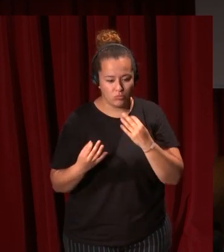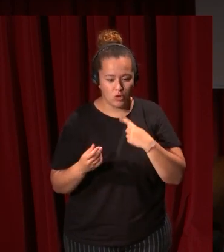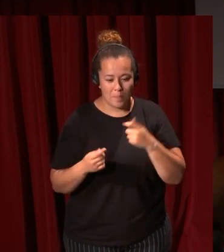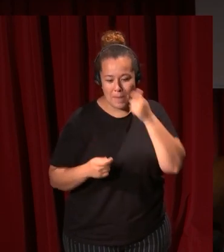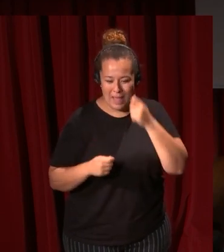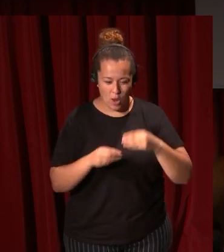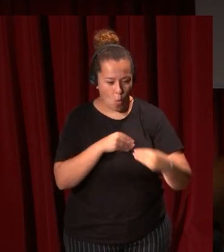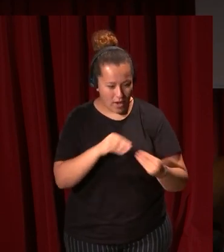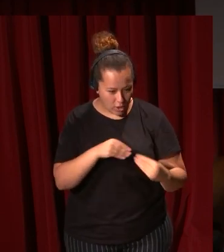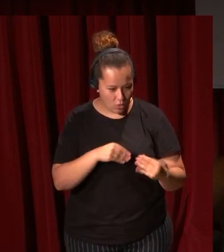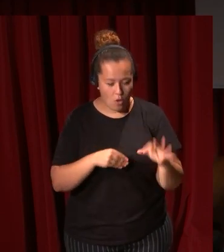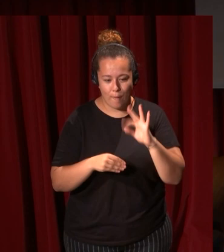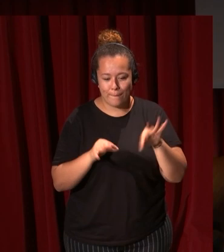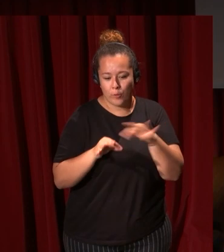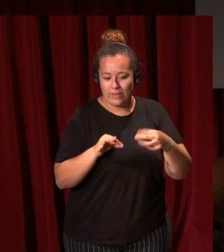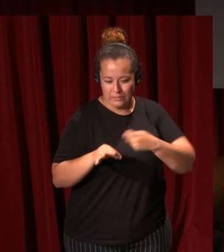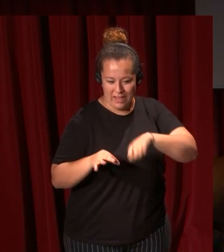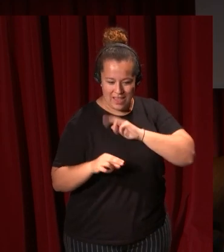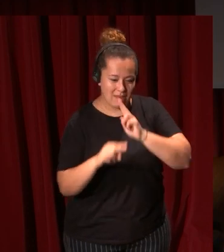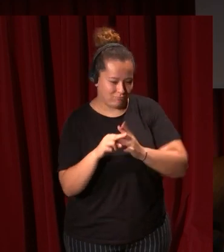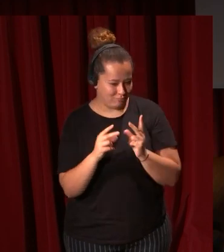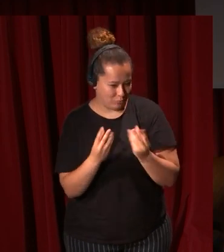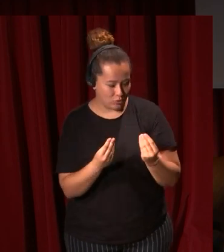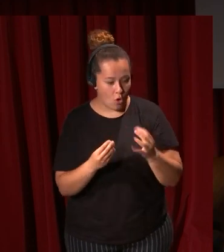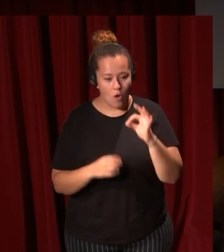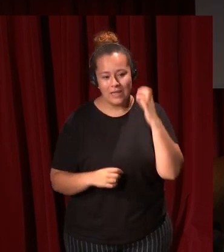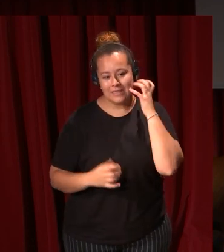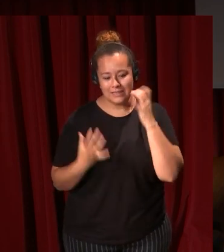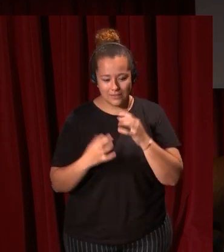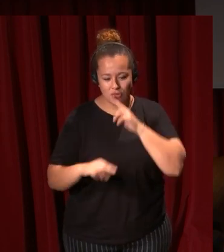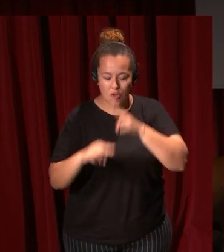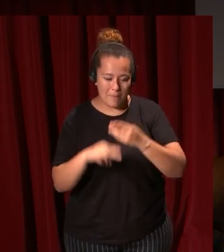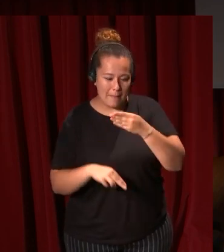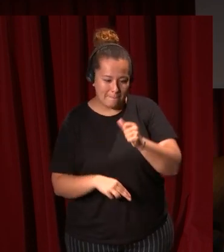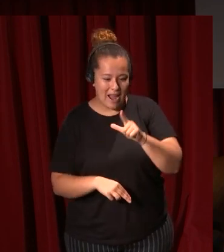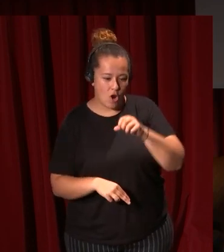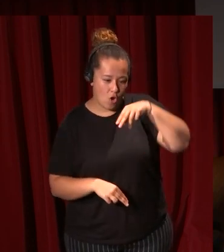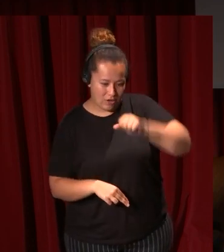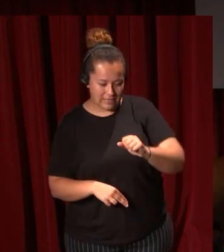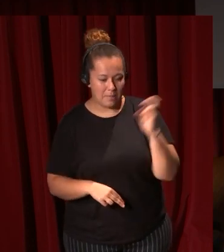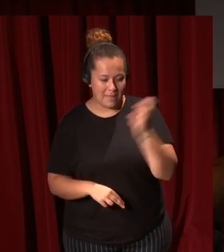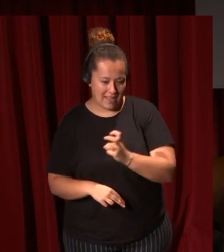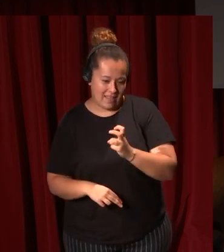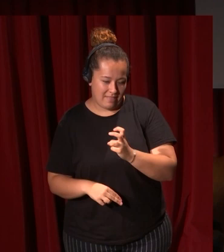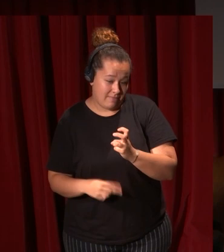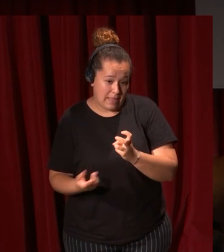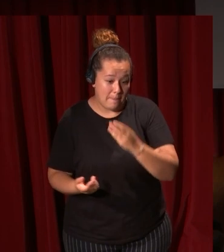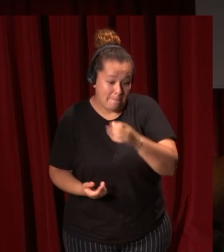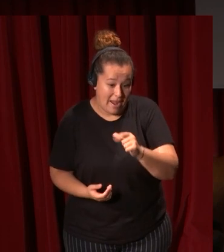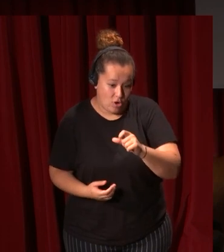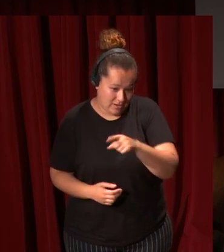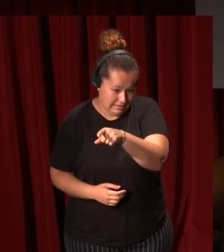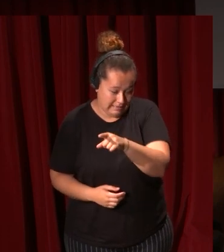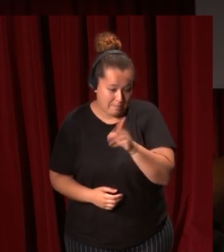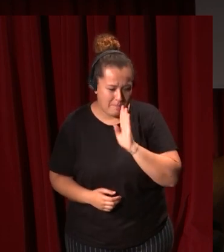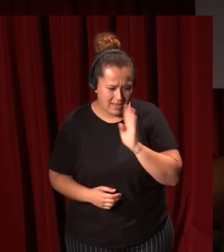en los cuellos en España se dice que cierto tipo de cuellos o de tela son balonas que vienen de Balonia en Bélgica es interminable es